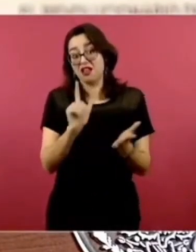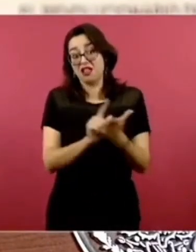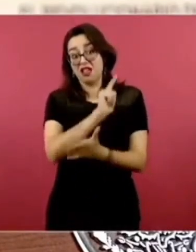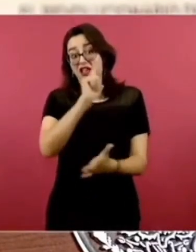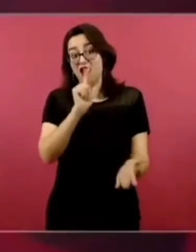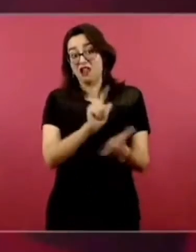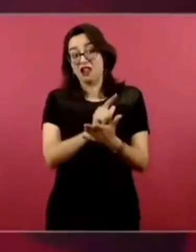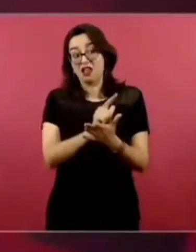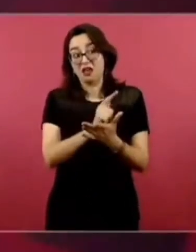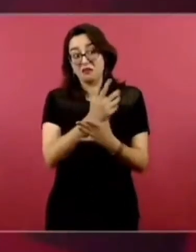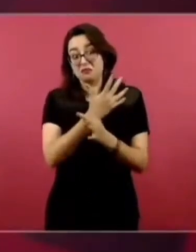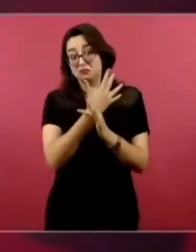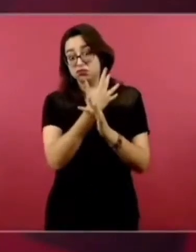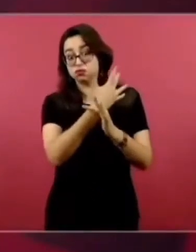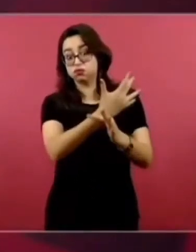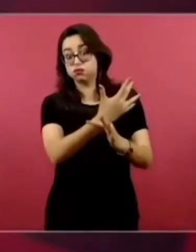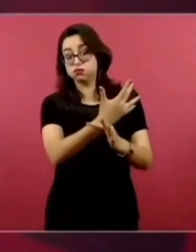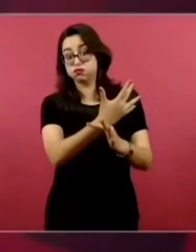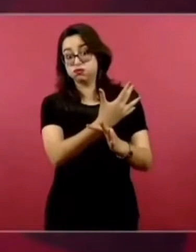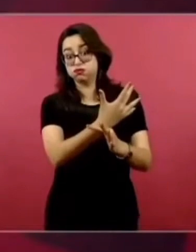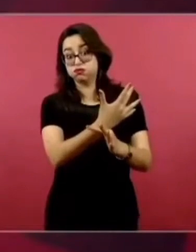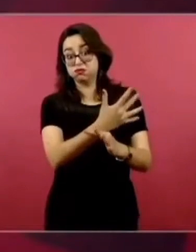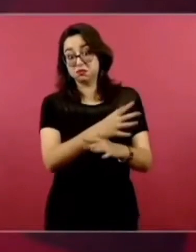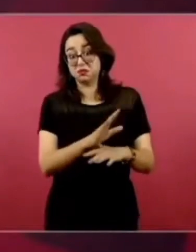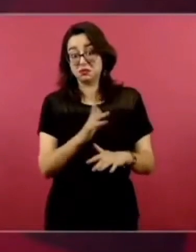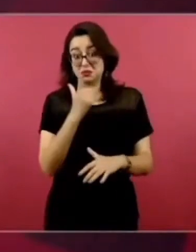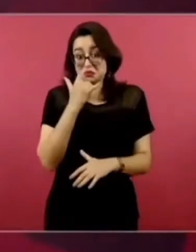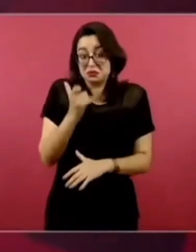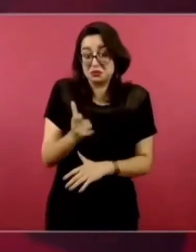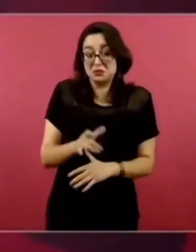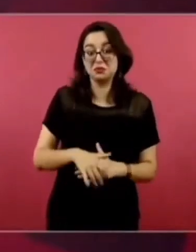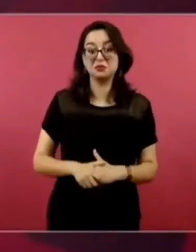Es algo muy peculiar.